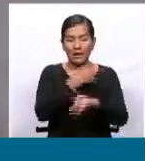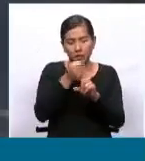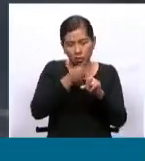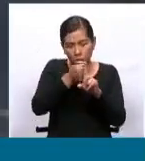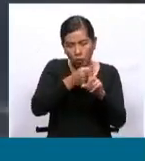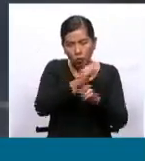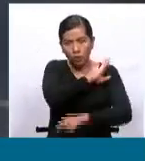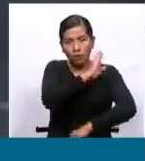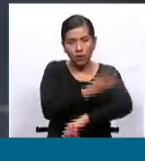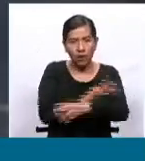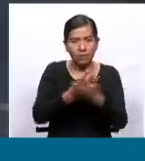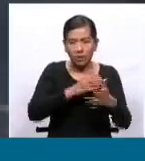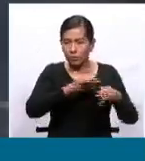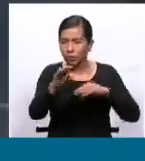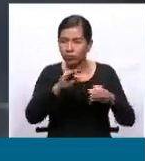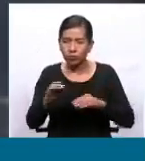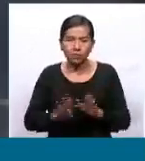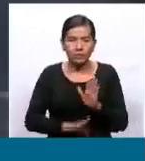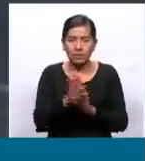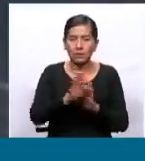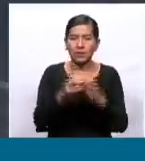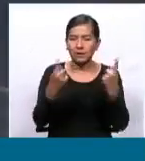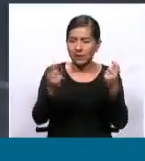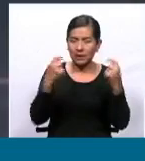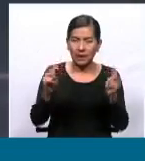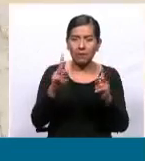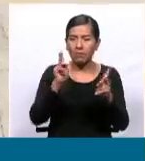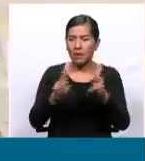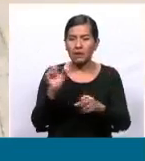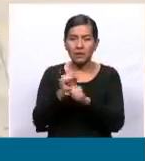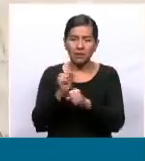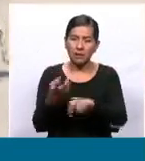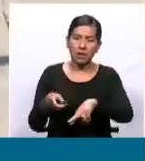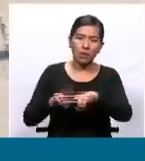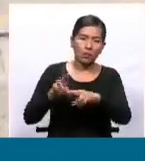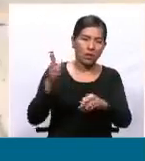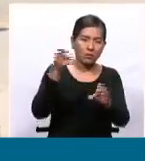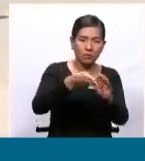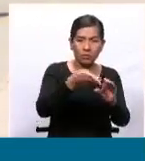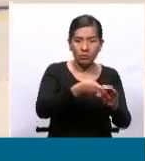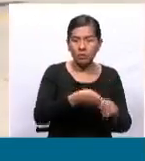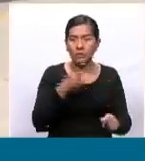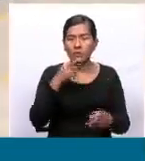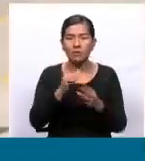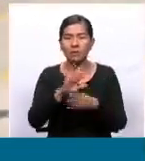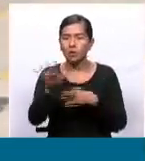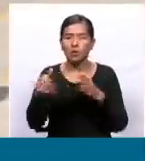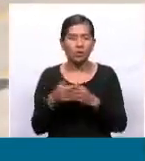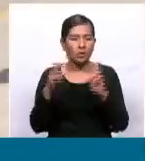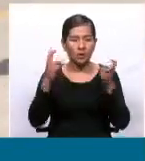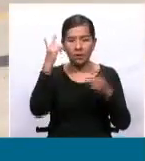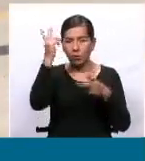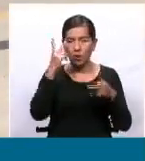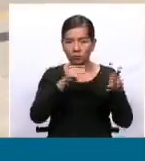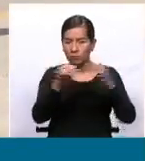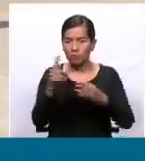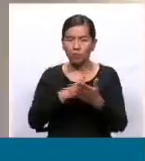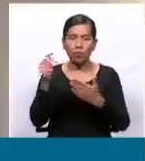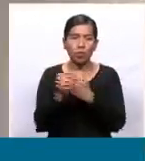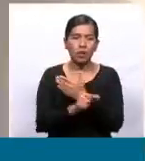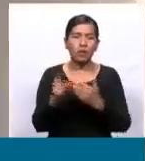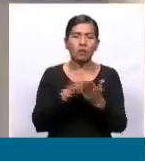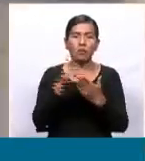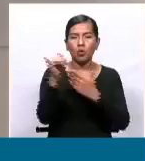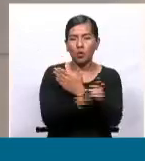en inversión pública, en personal, en diferentes aspectos de políticas, programas y proyectos